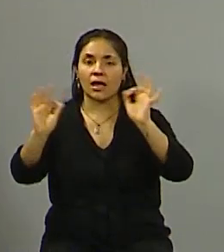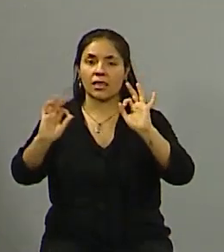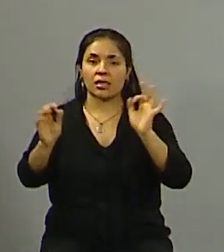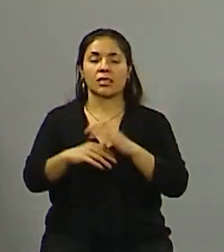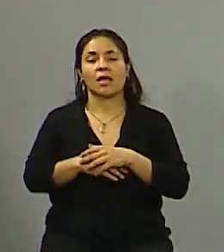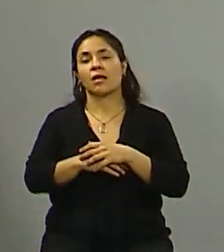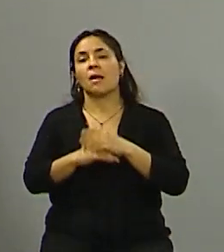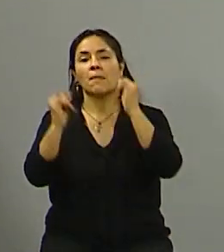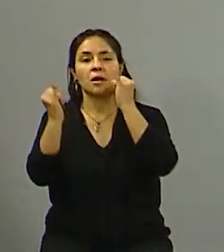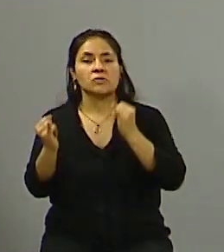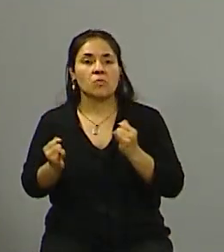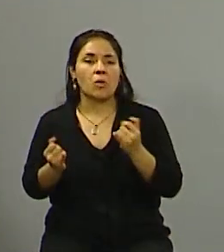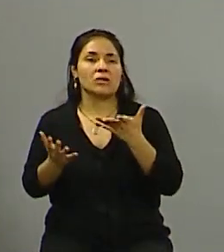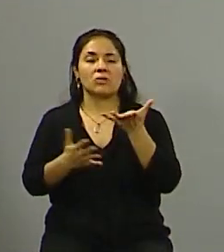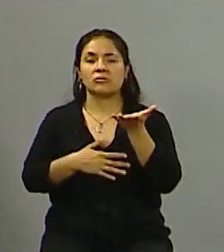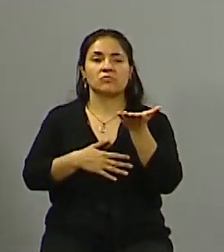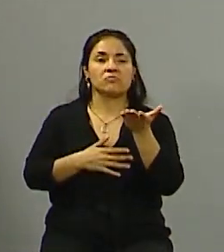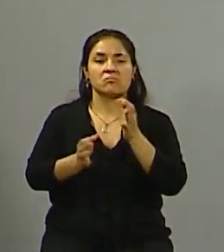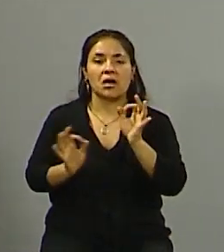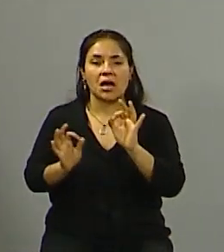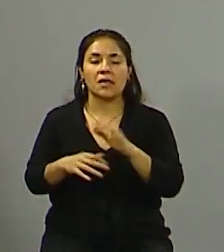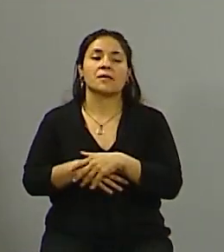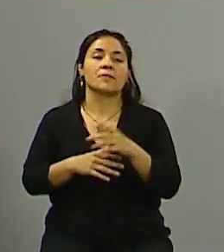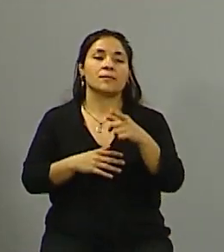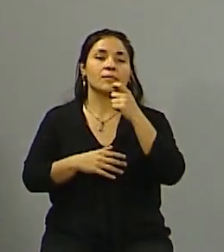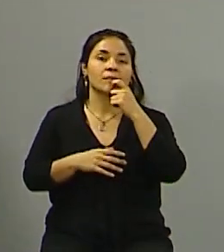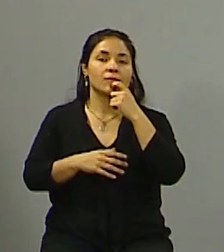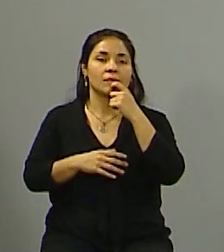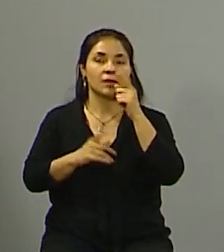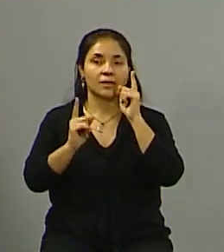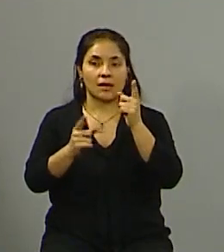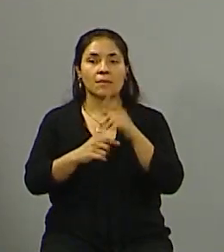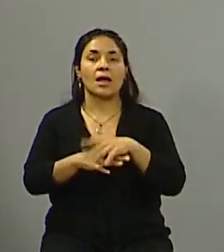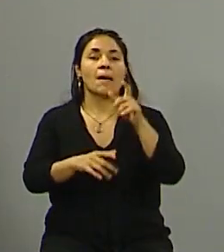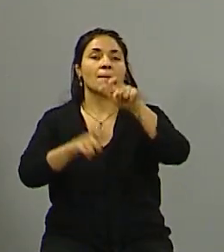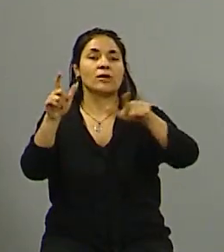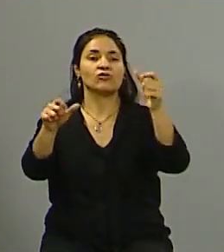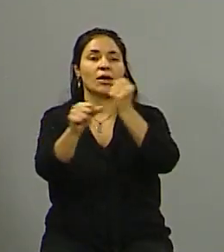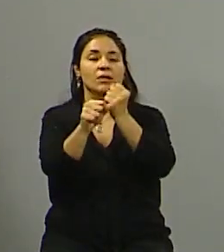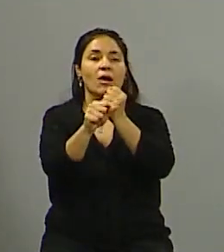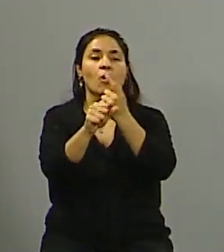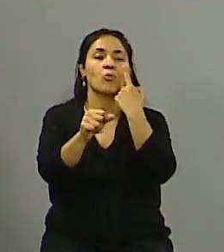muy compleja la situación, el empleado municipal maltratado, perseguido por cuestiones políticas,